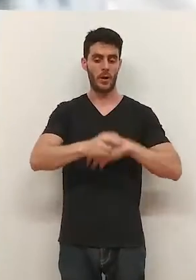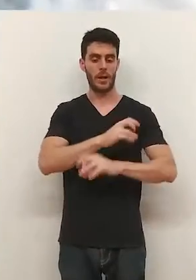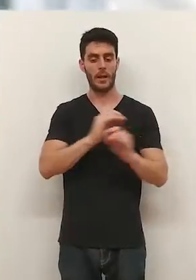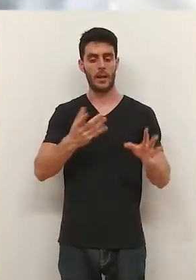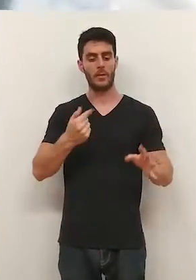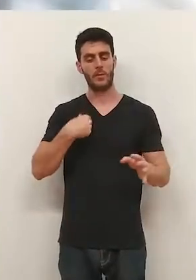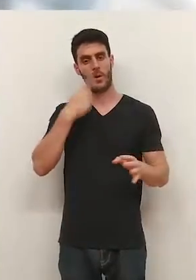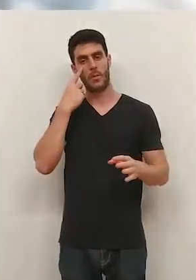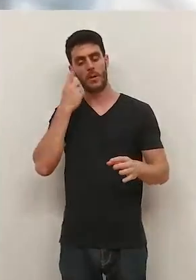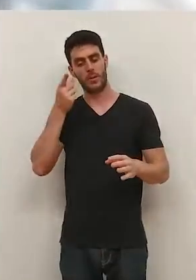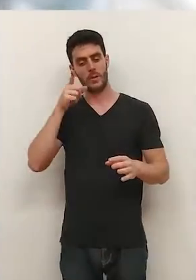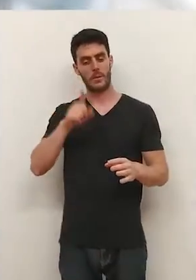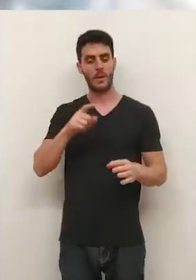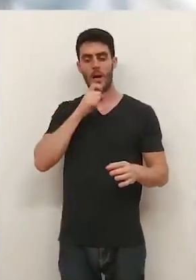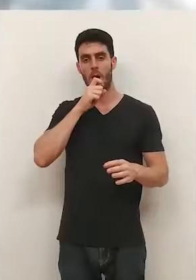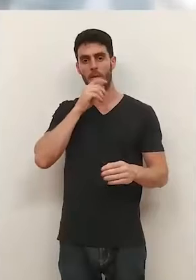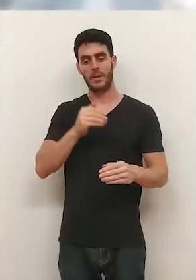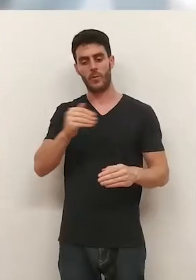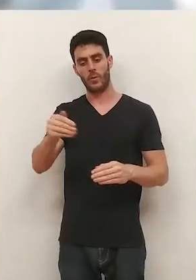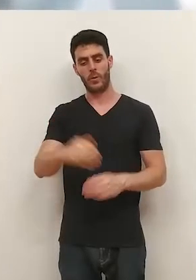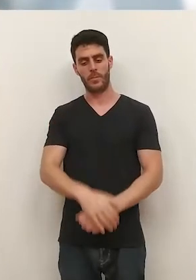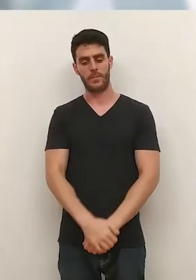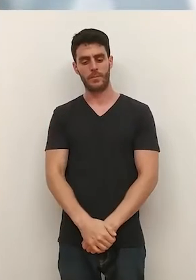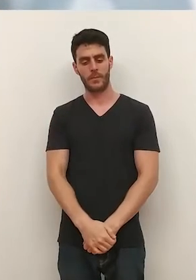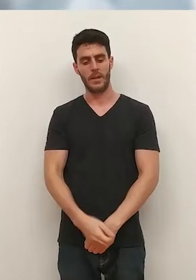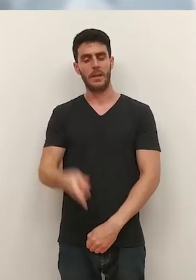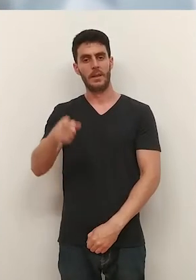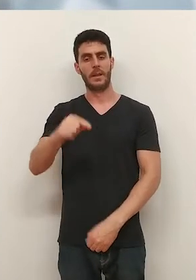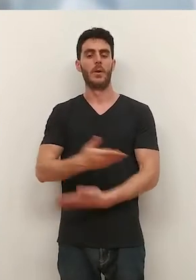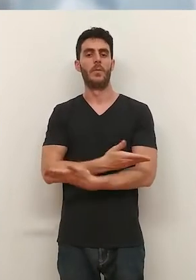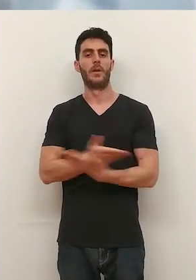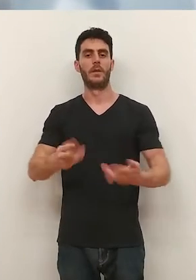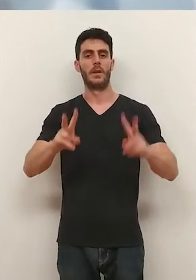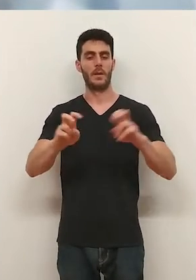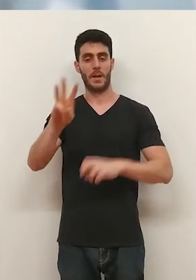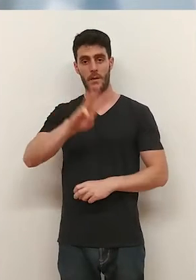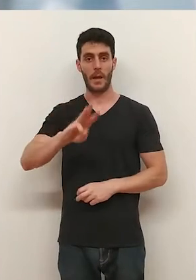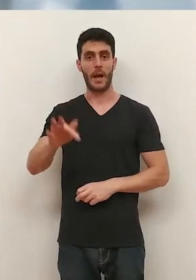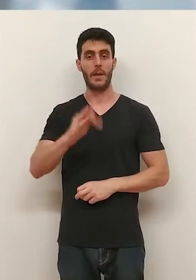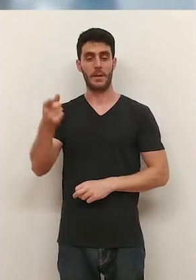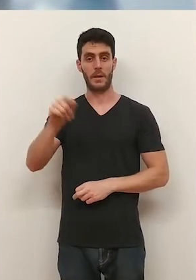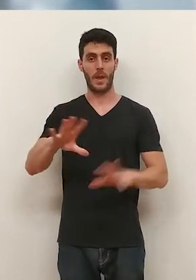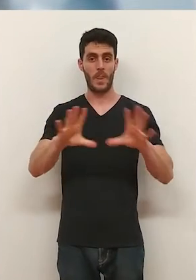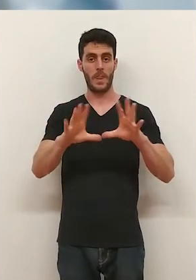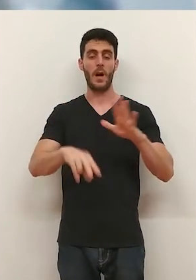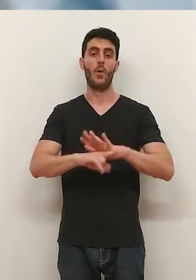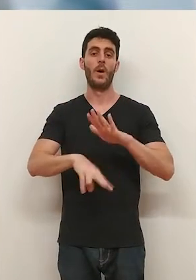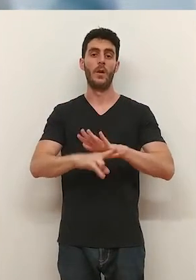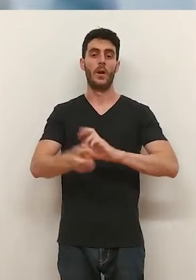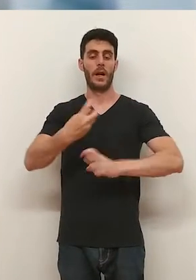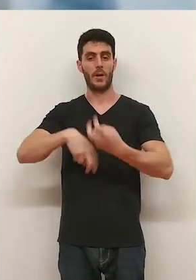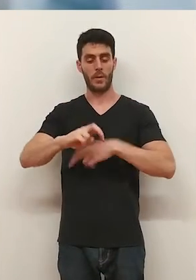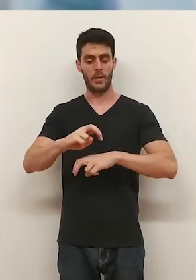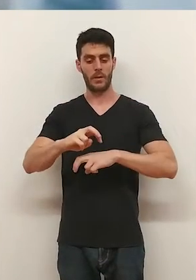renovaciones, que os iréis enterando y anunciaremos en los días oportunos. Se ha ofrecido a parte de esos tres a otros diez